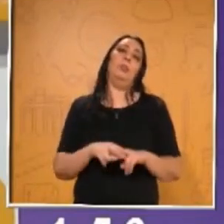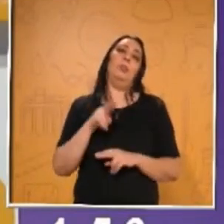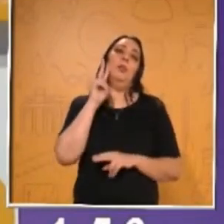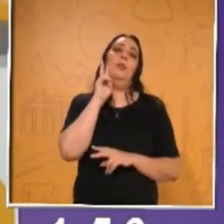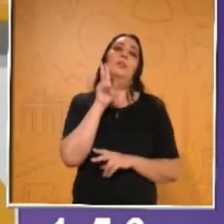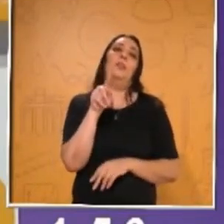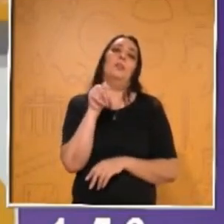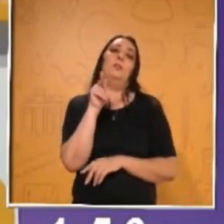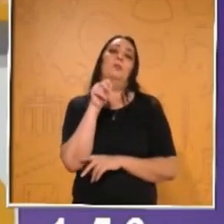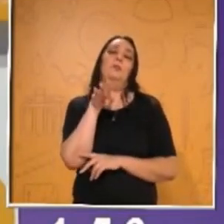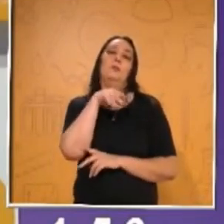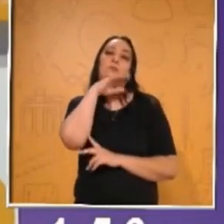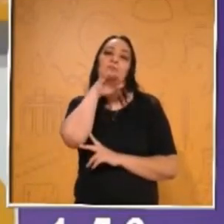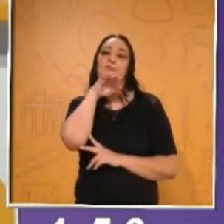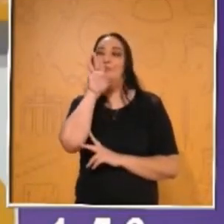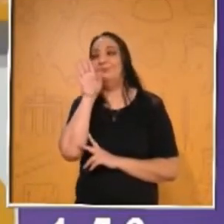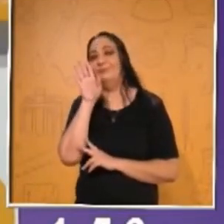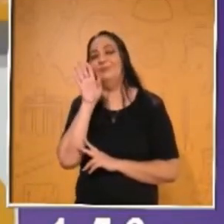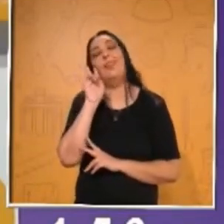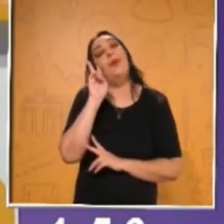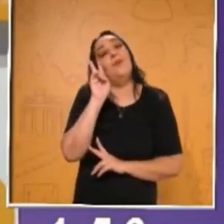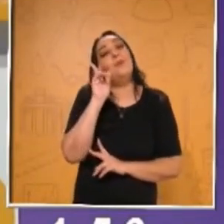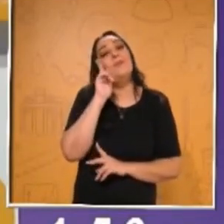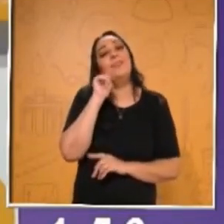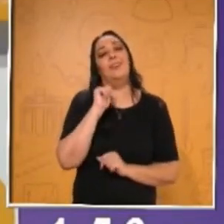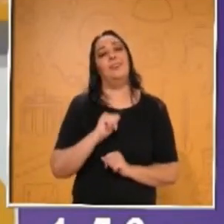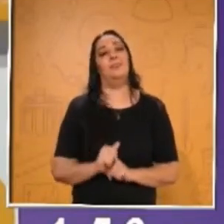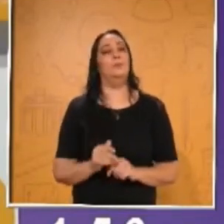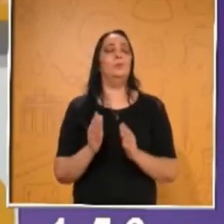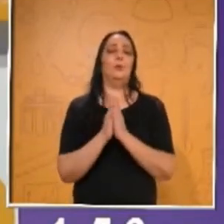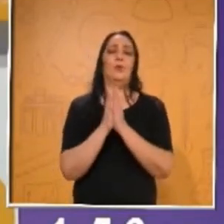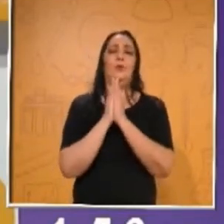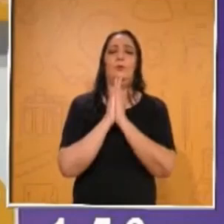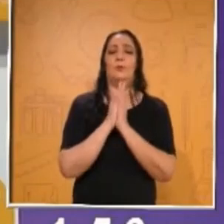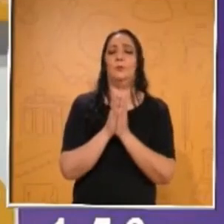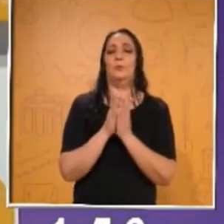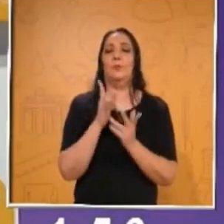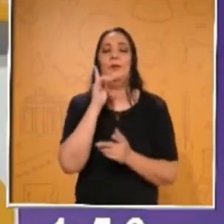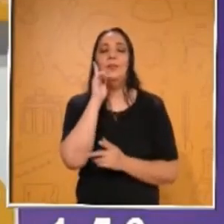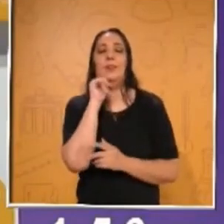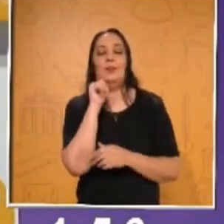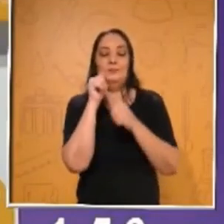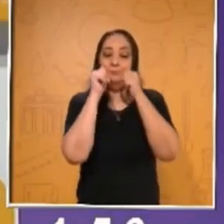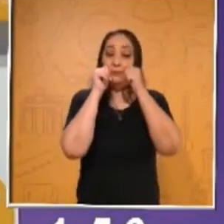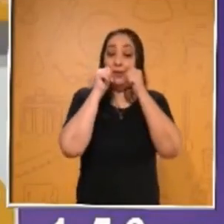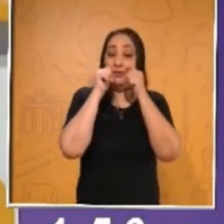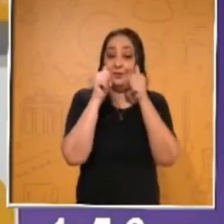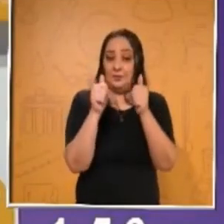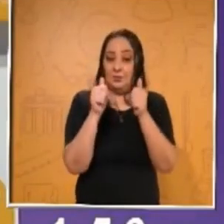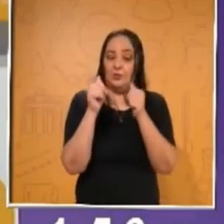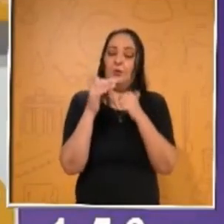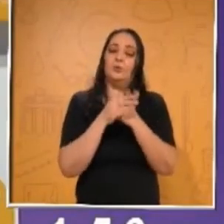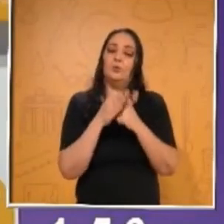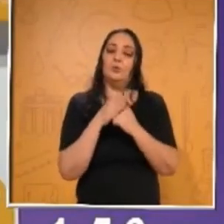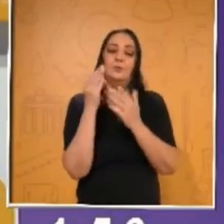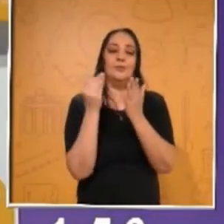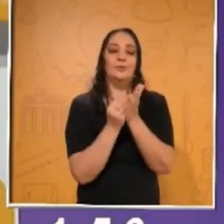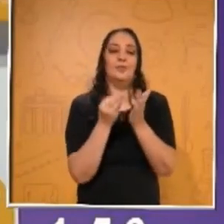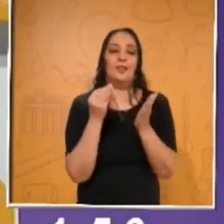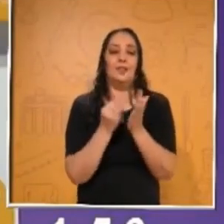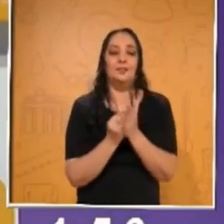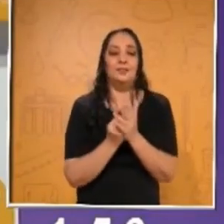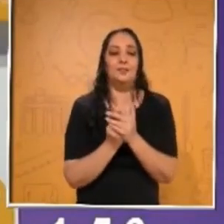y, pero muy distraídos, ¿ok? Así que se les pide a todos que pongan mucha atención a las siguientes clases.